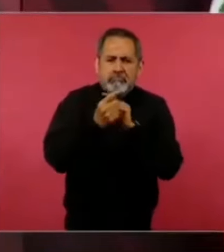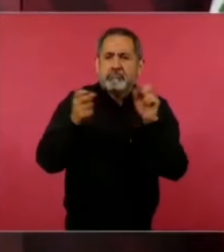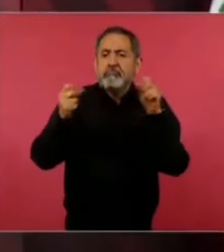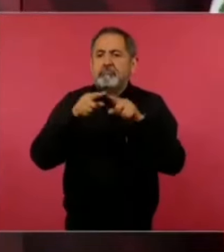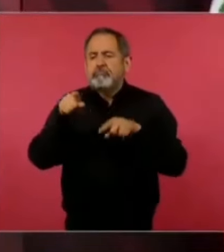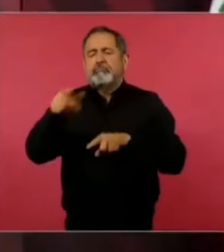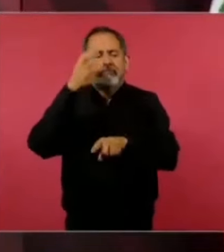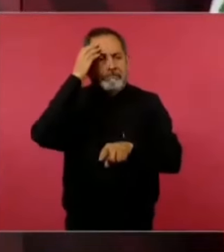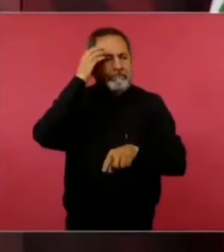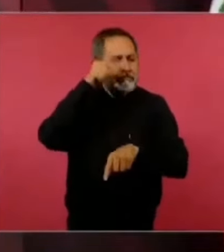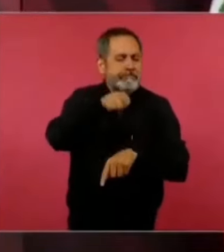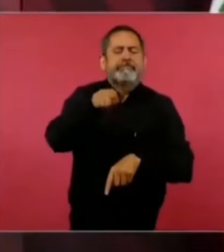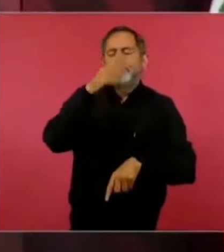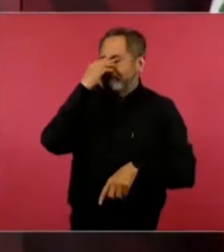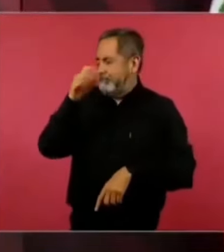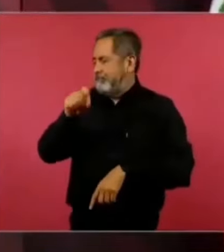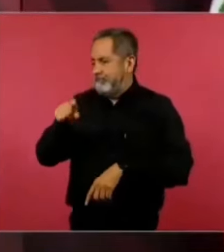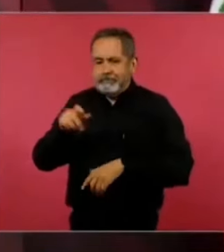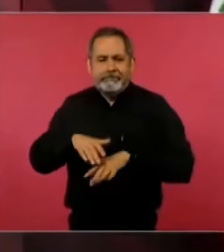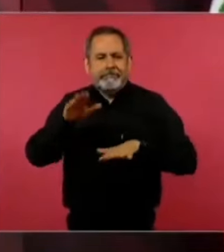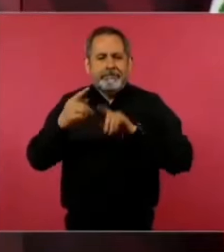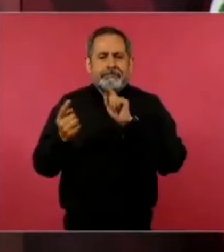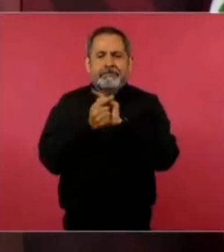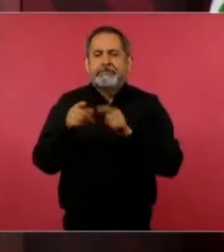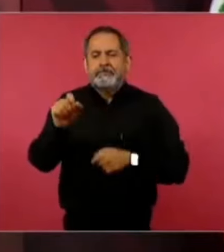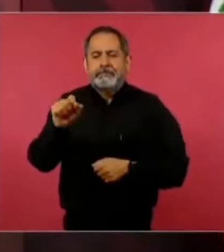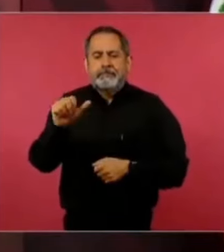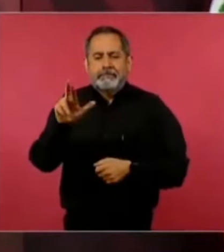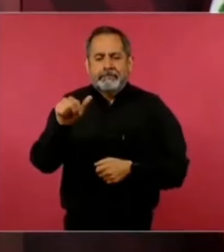giras. Allá me encuentro a Sara.